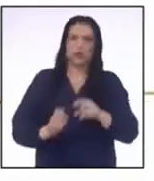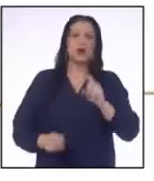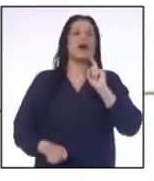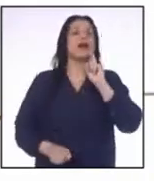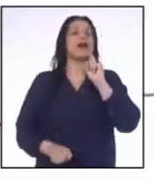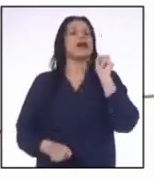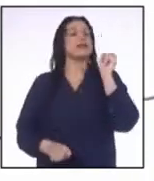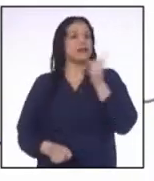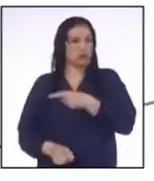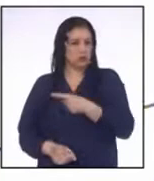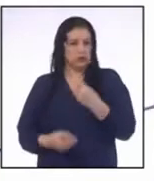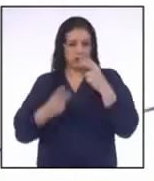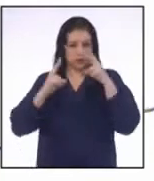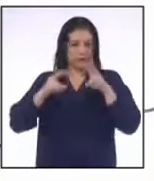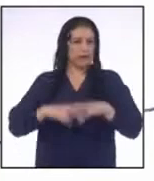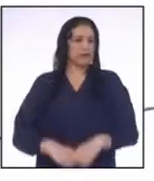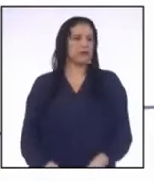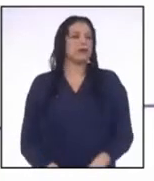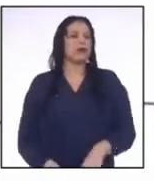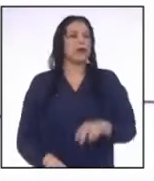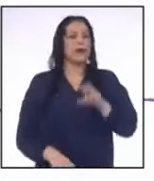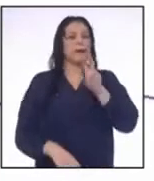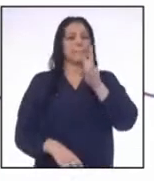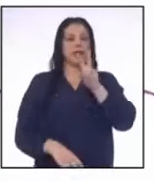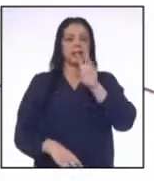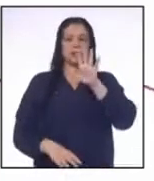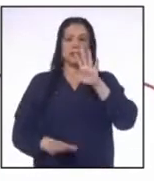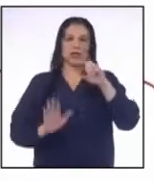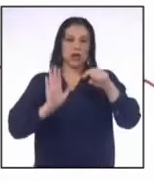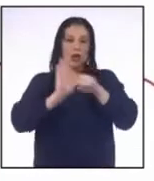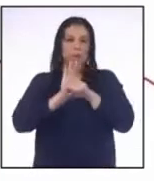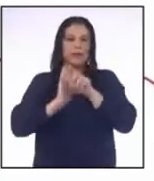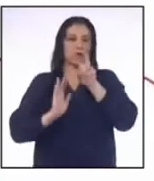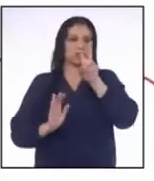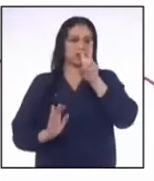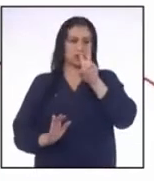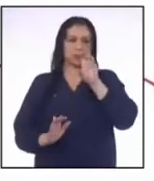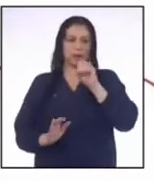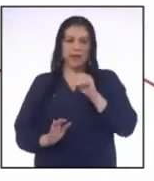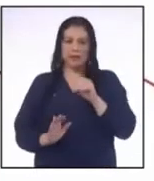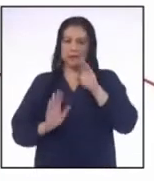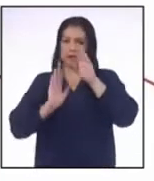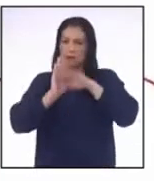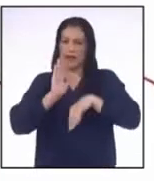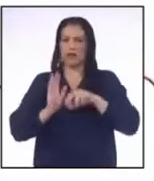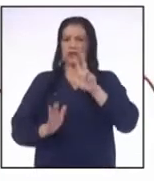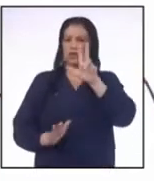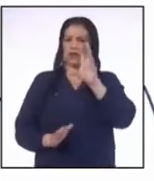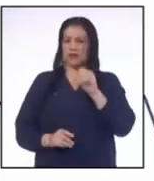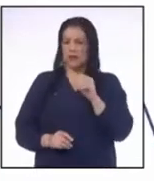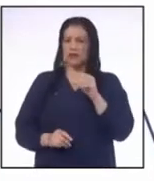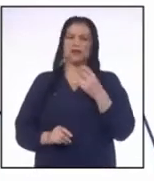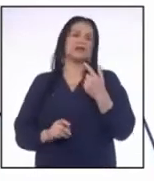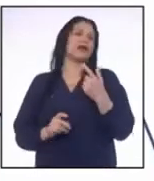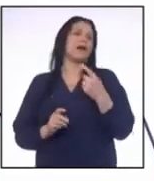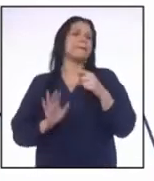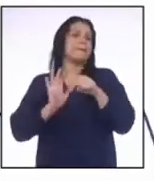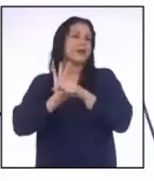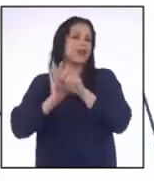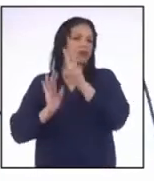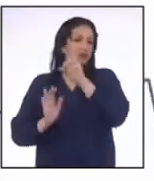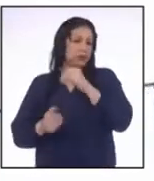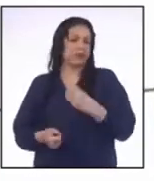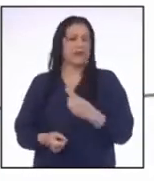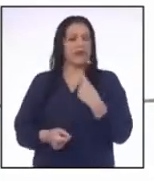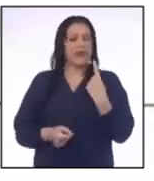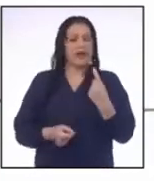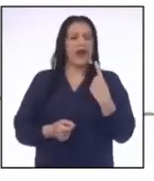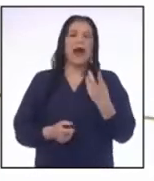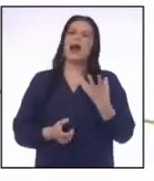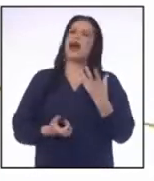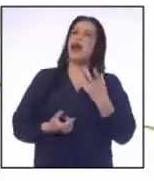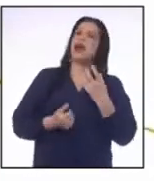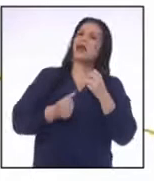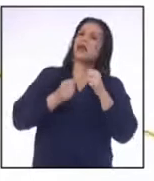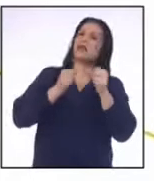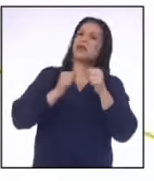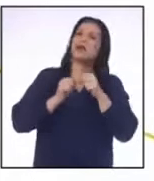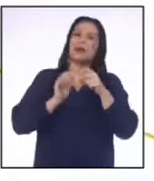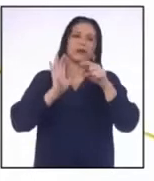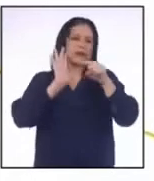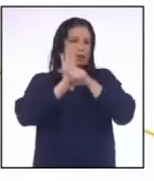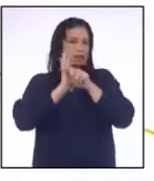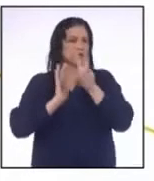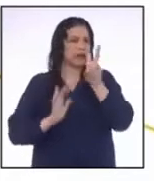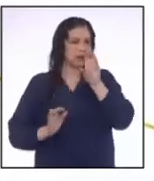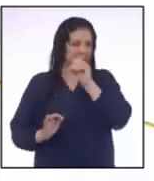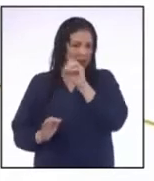denuncias así 25 menos 20 es menor que 30 menos 20 A cada miembro de la desigualdad se le quitará